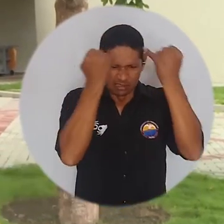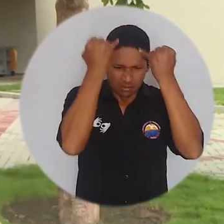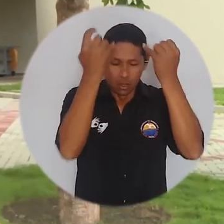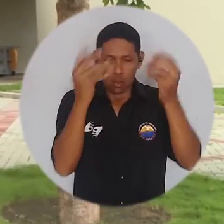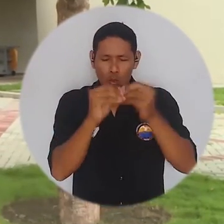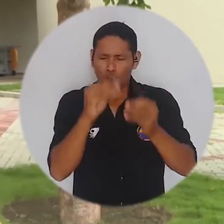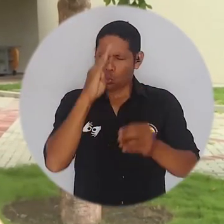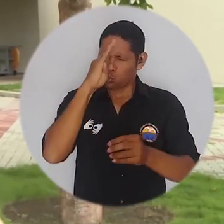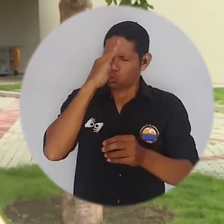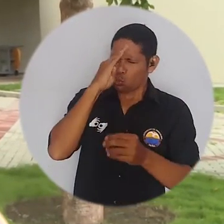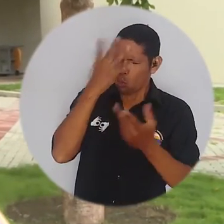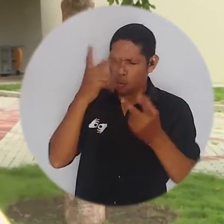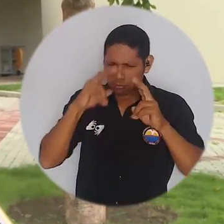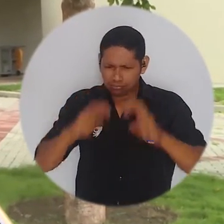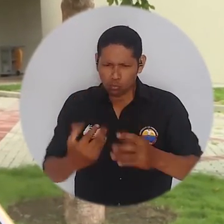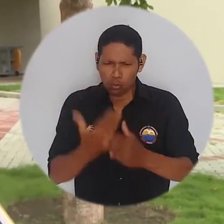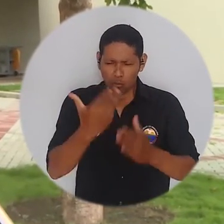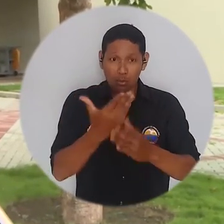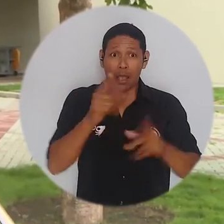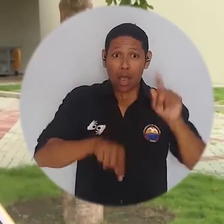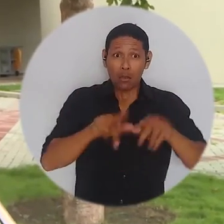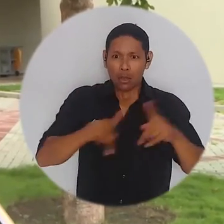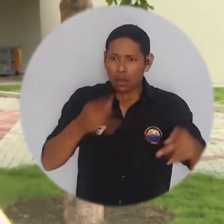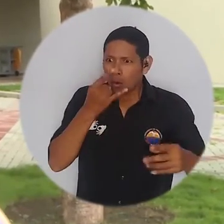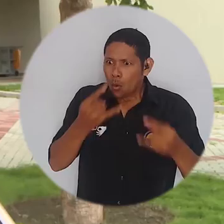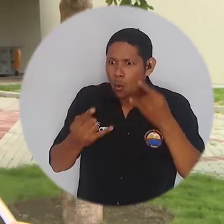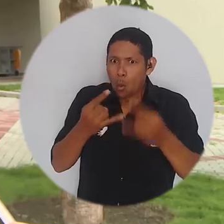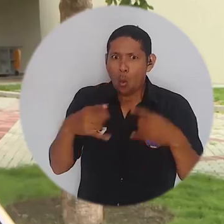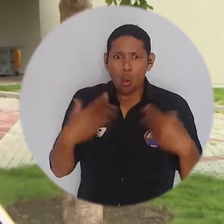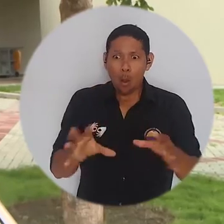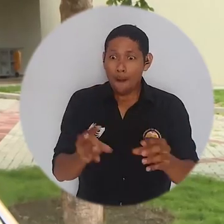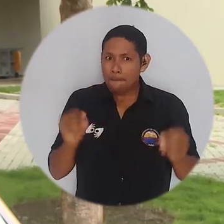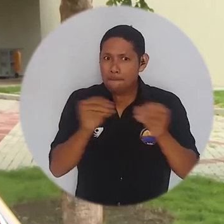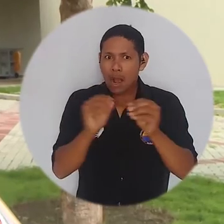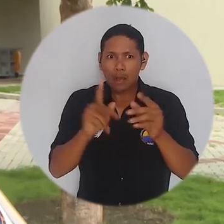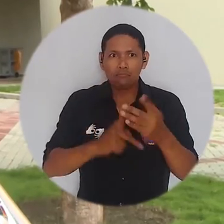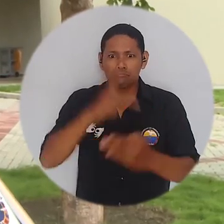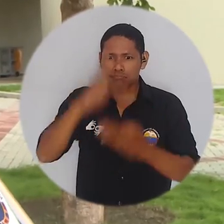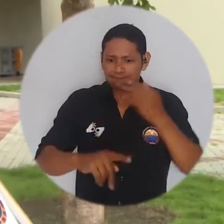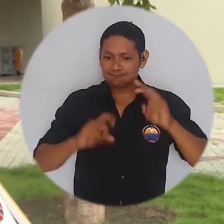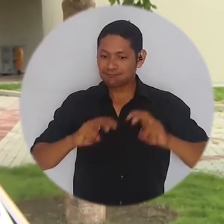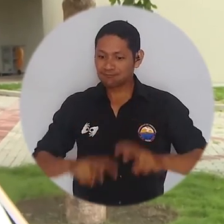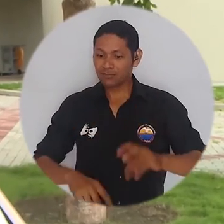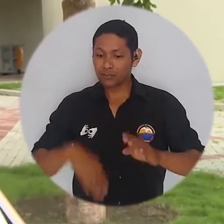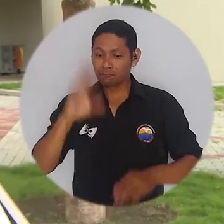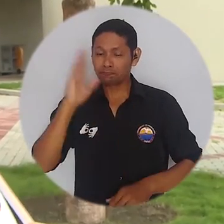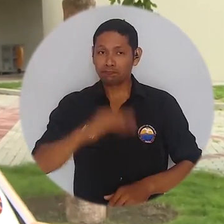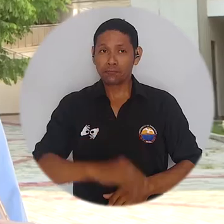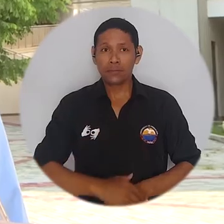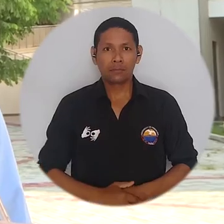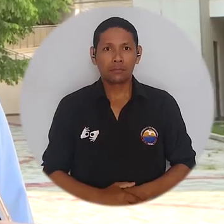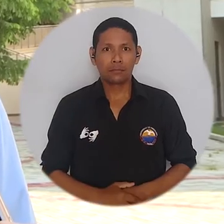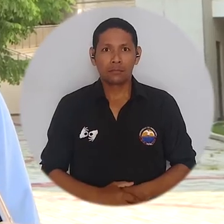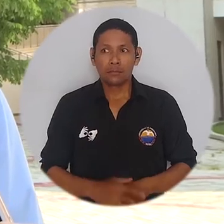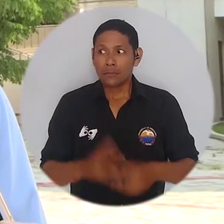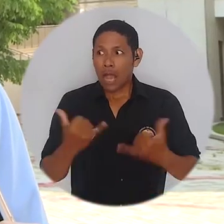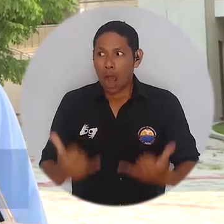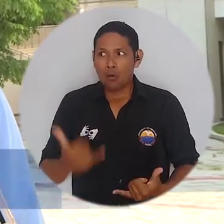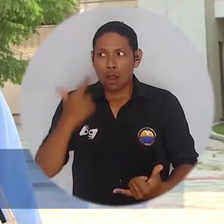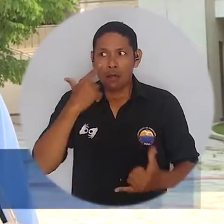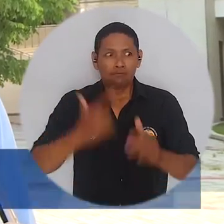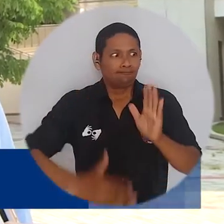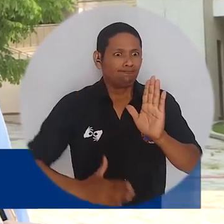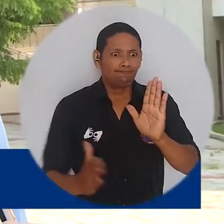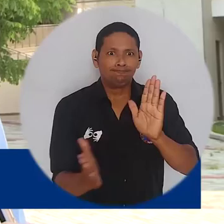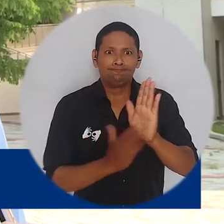generar nuevas dudas y que otras personas interesadas en este ámbito se interesen en realizar sus proyectos. Tenemos una gran